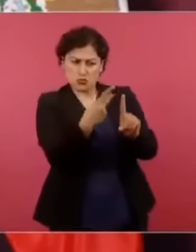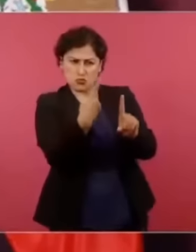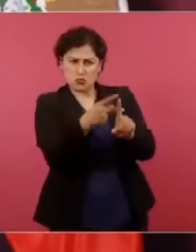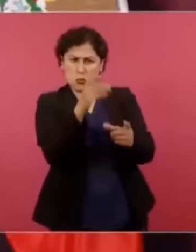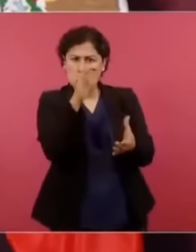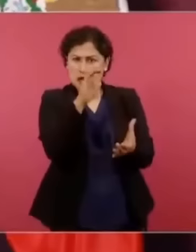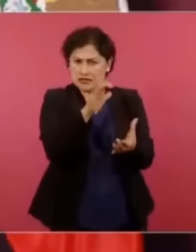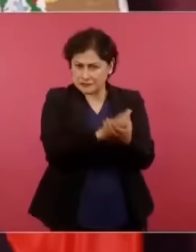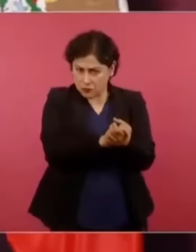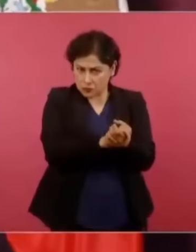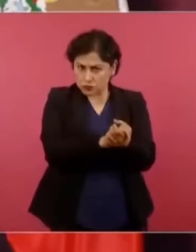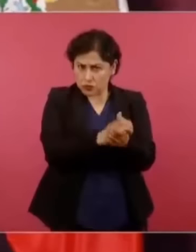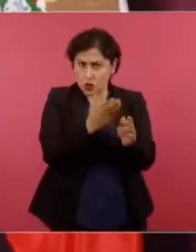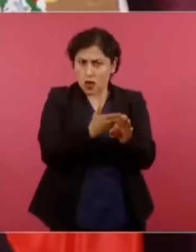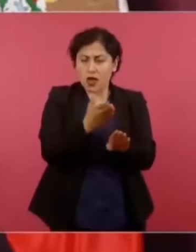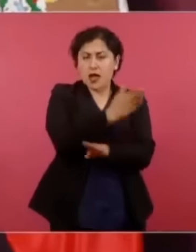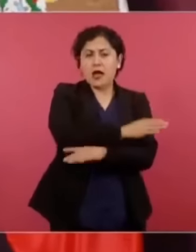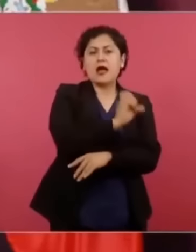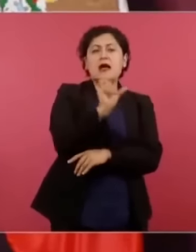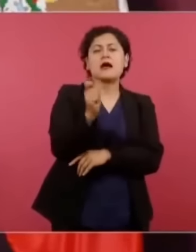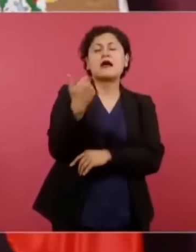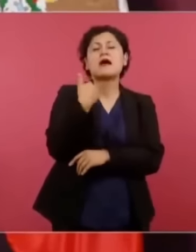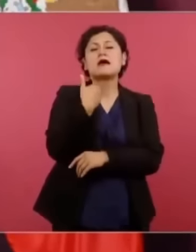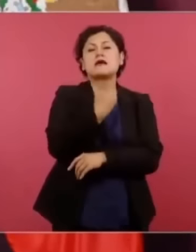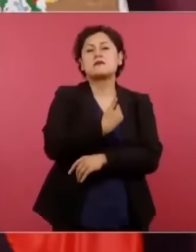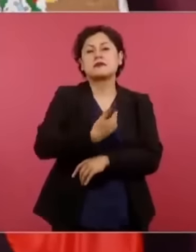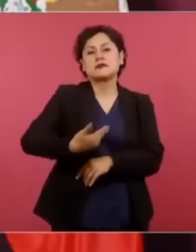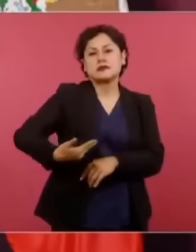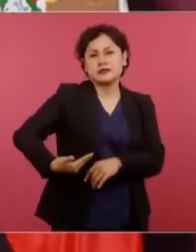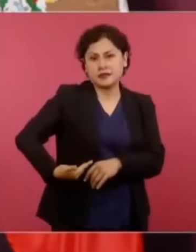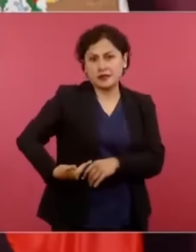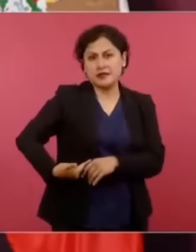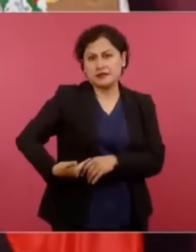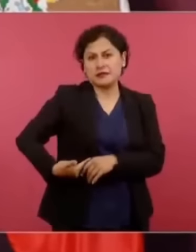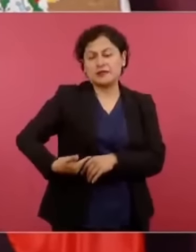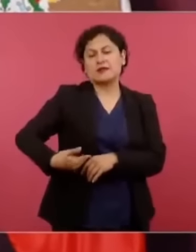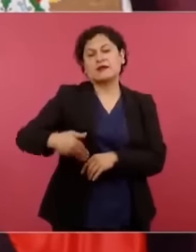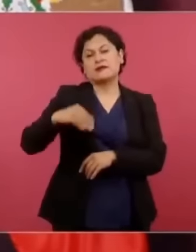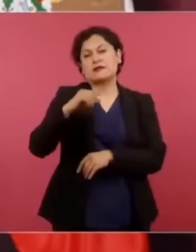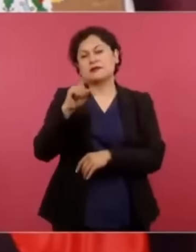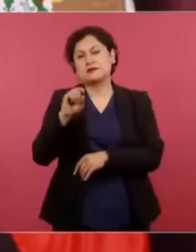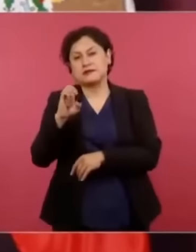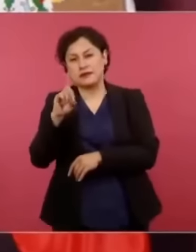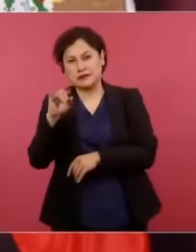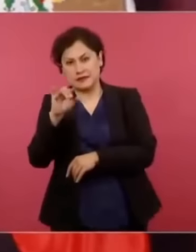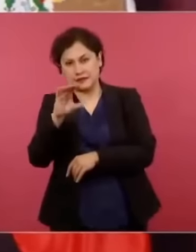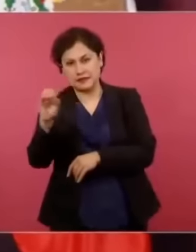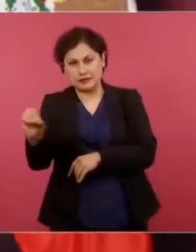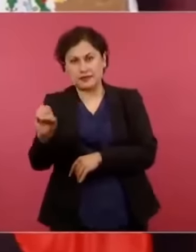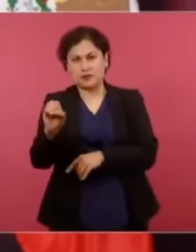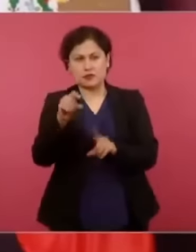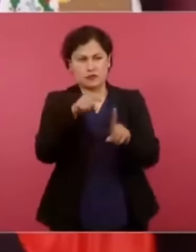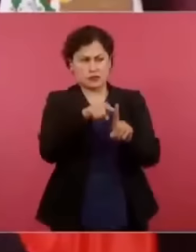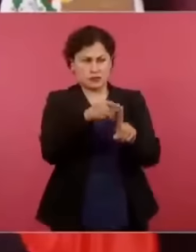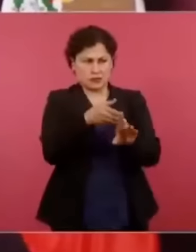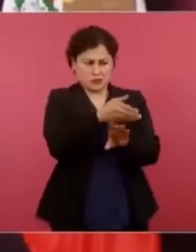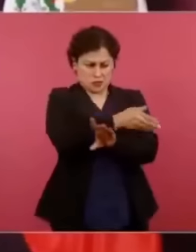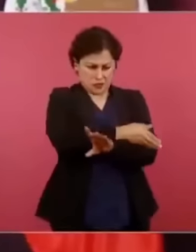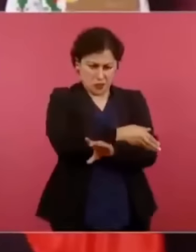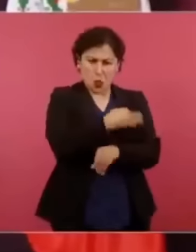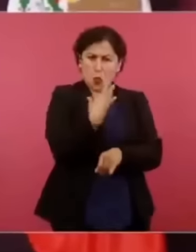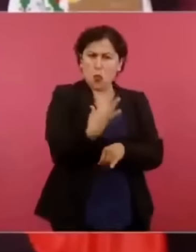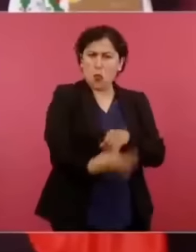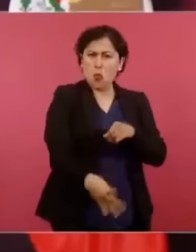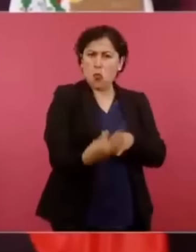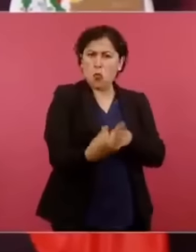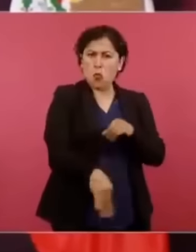si su último sueldo era 10 mil pesos